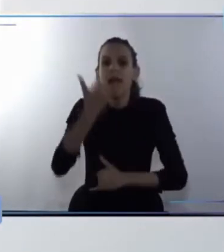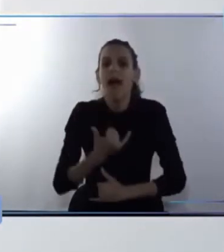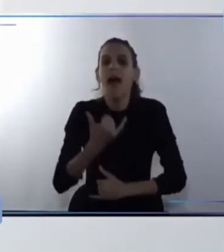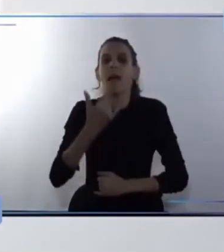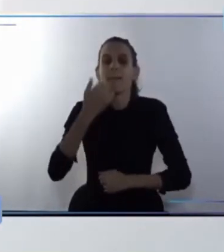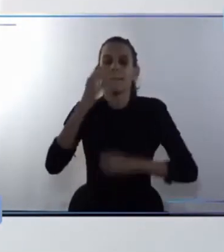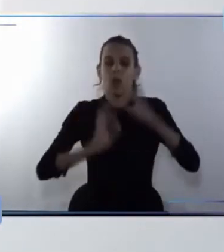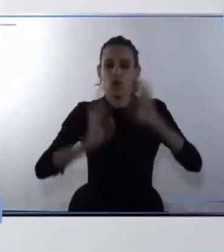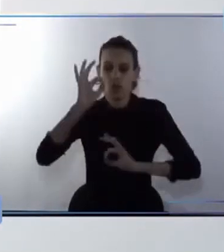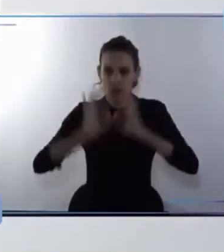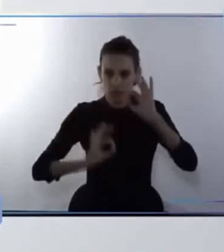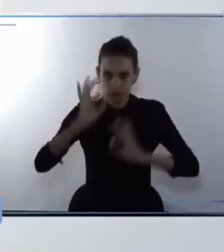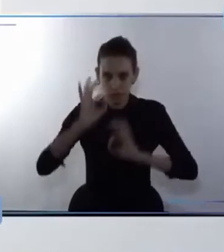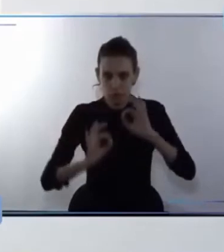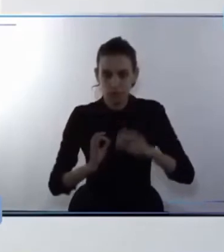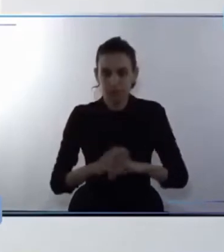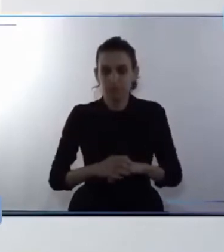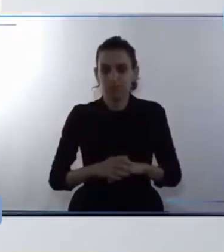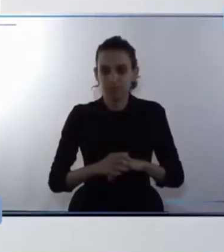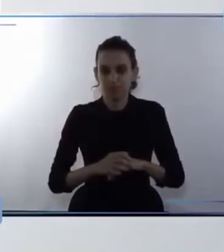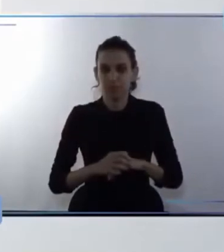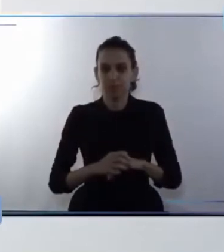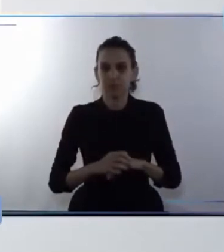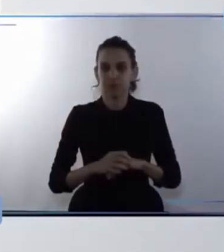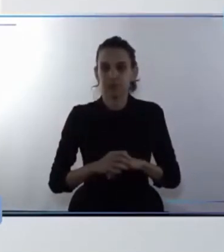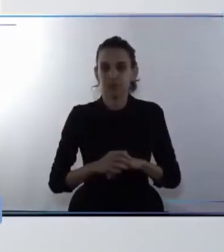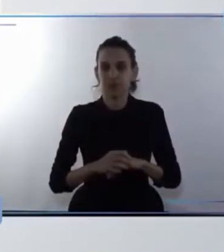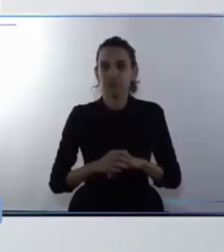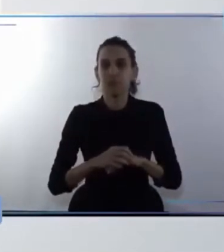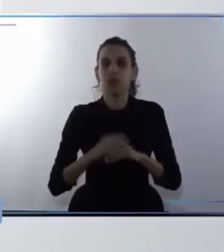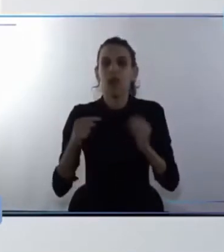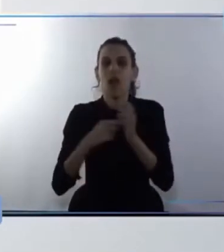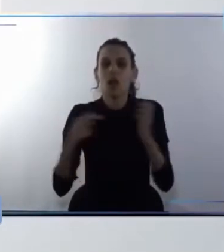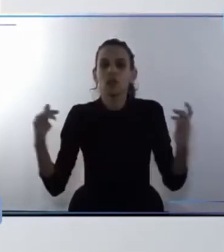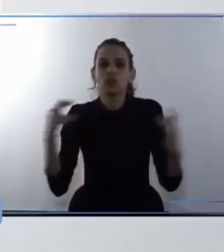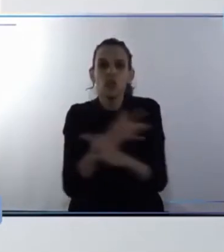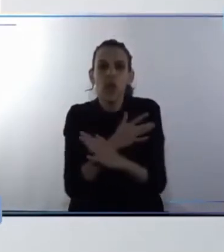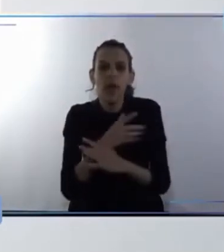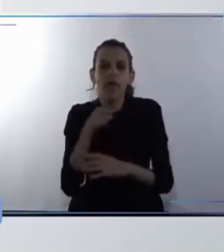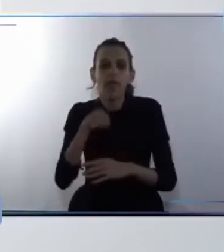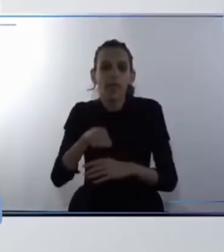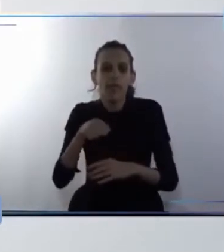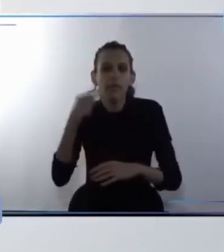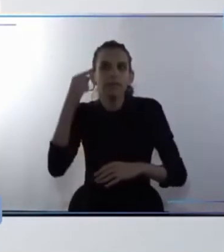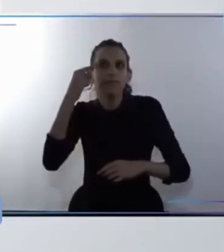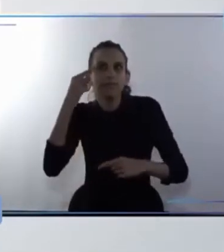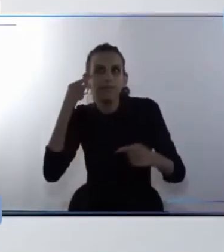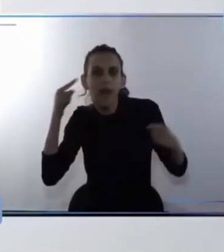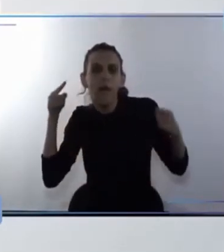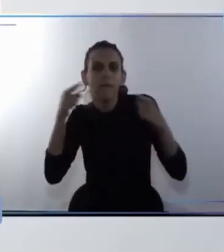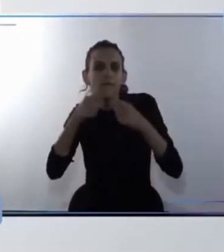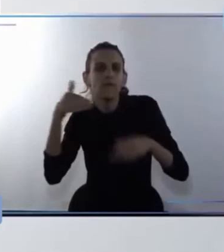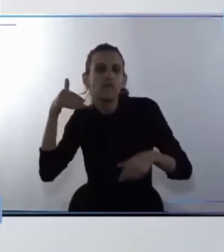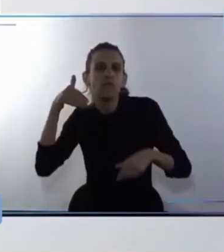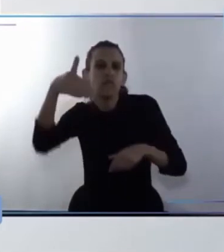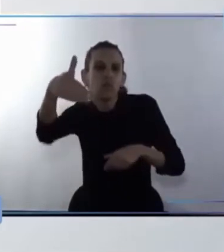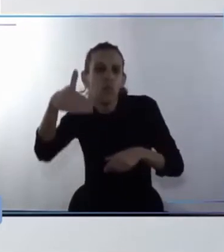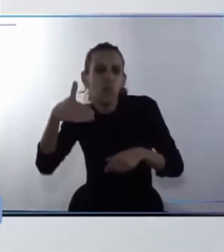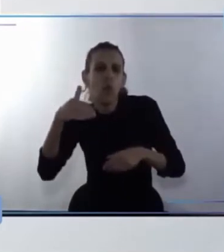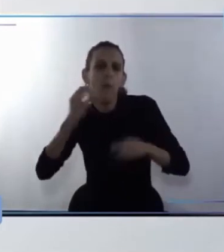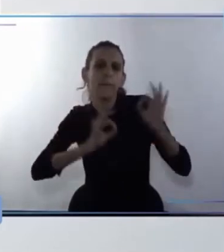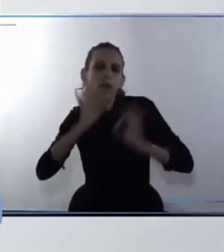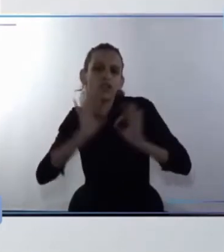con la ciudadanía y para la ciudadanía las ciudades que piensan su futuro con